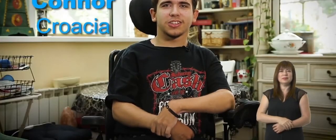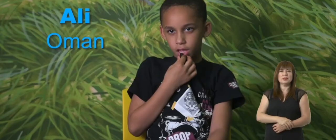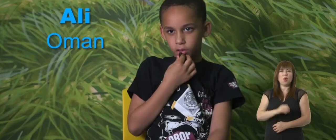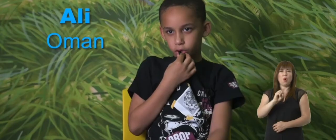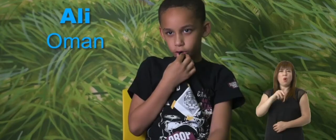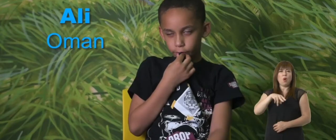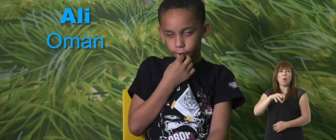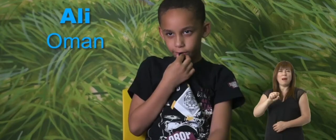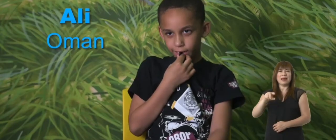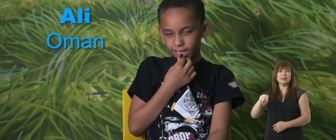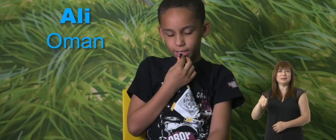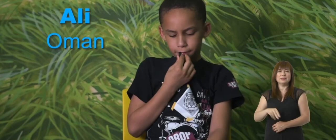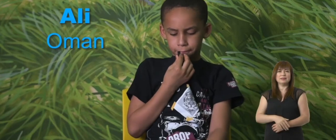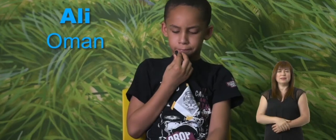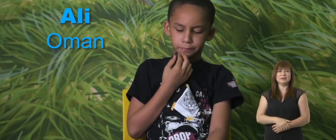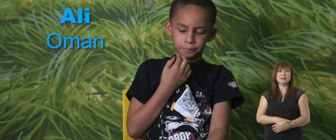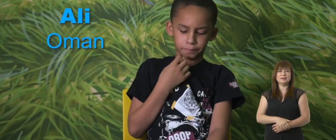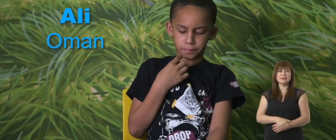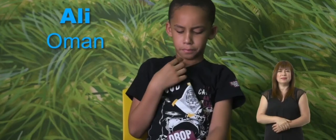Oman,